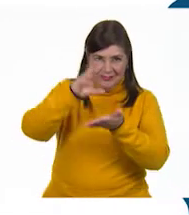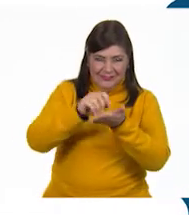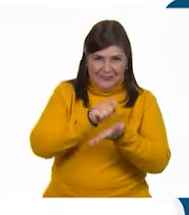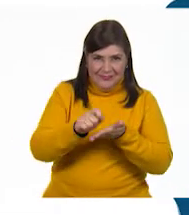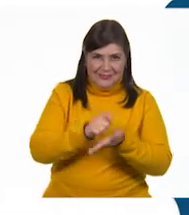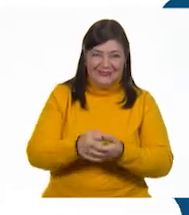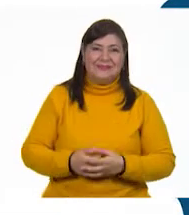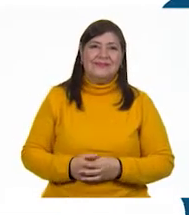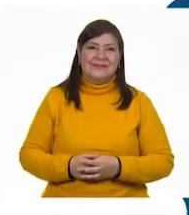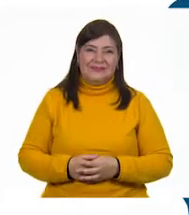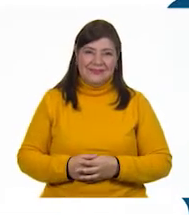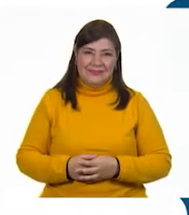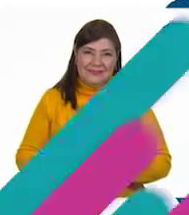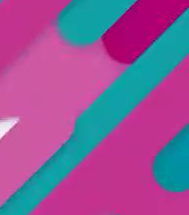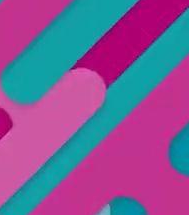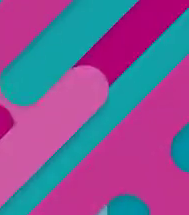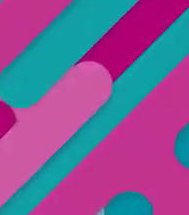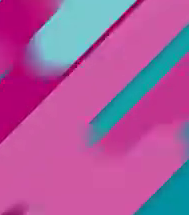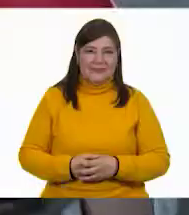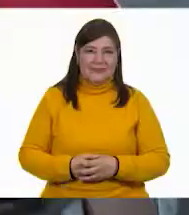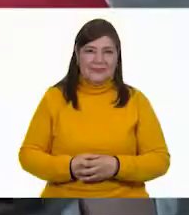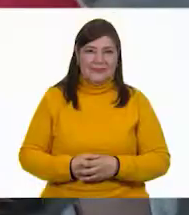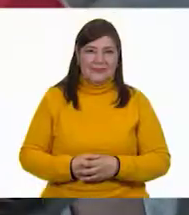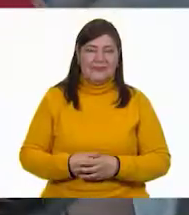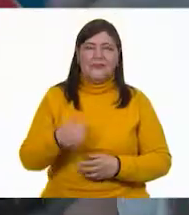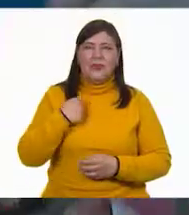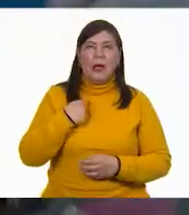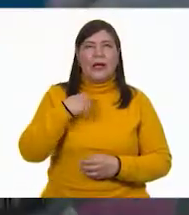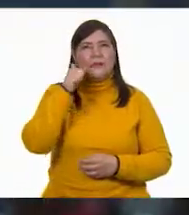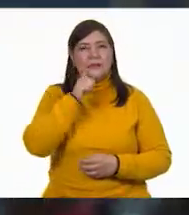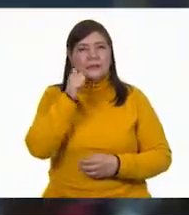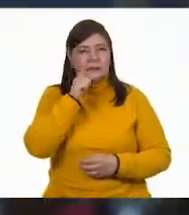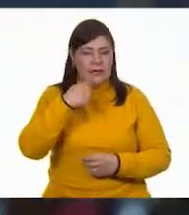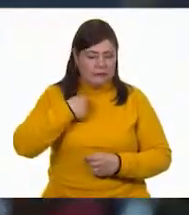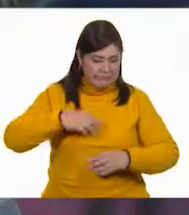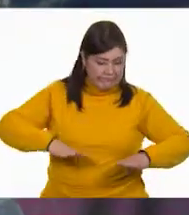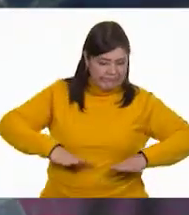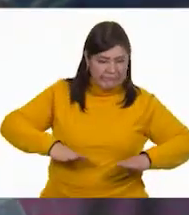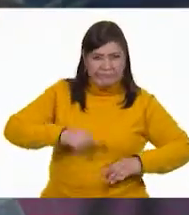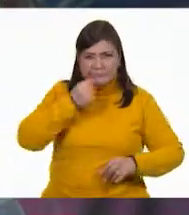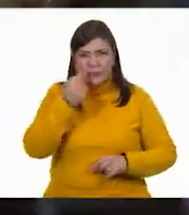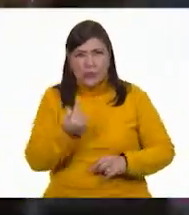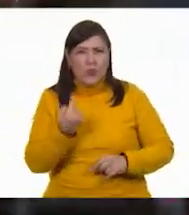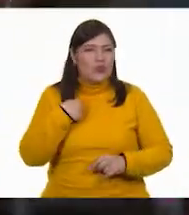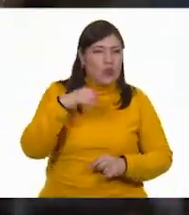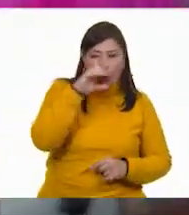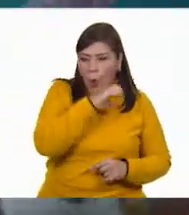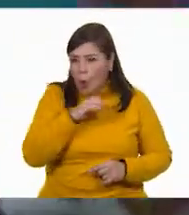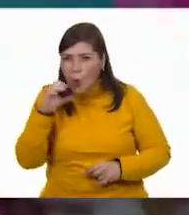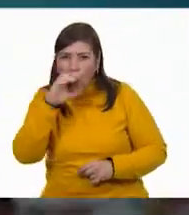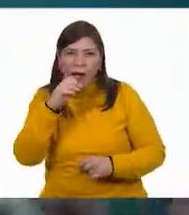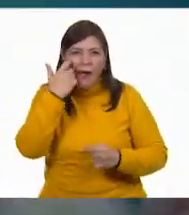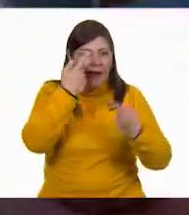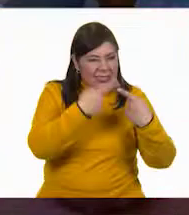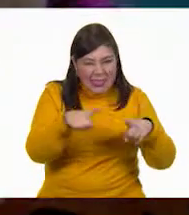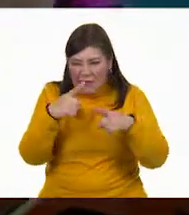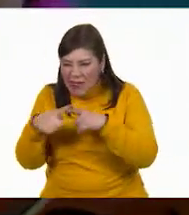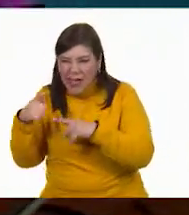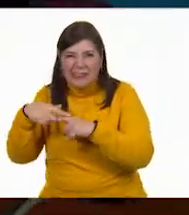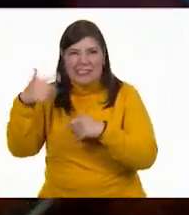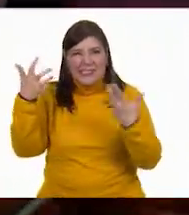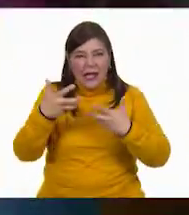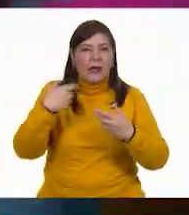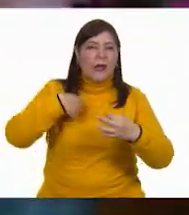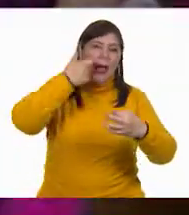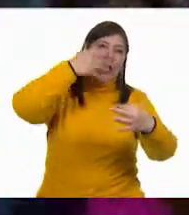.gov.mx Siempre fui una niña muy curiosa y me gustaban hacer muchas cosas diferentes, como tocar